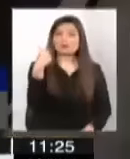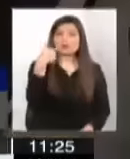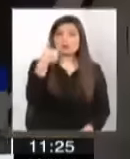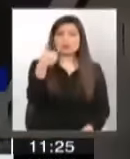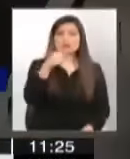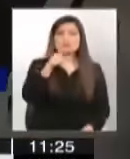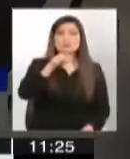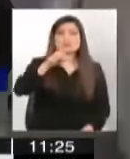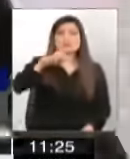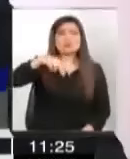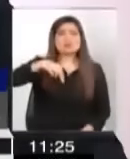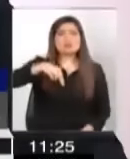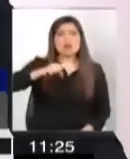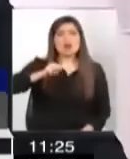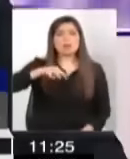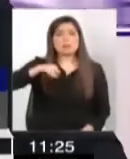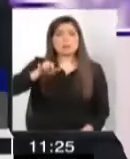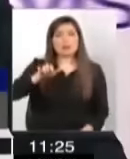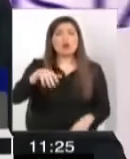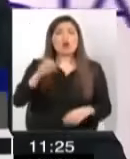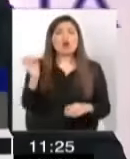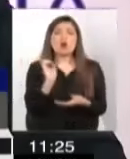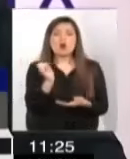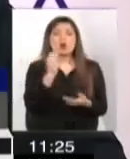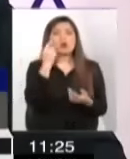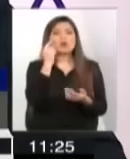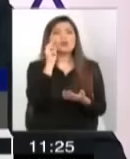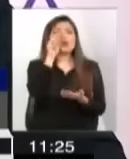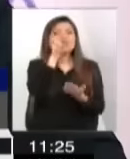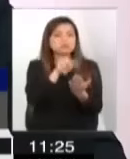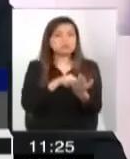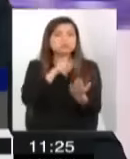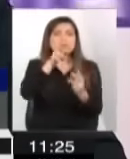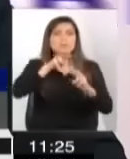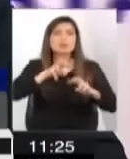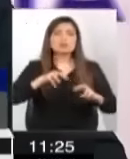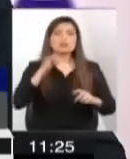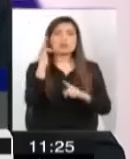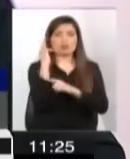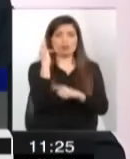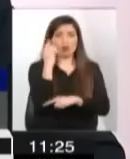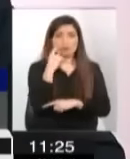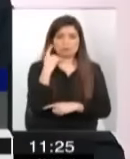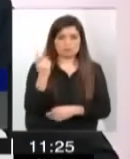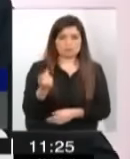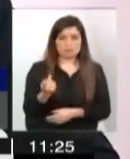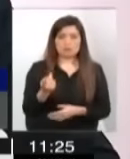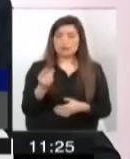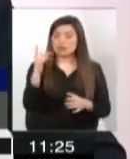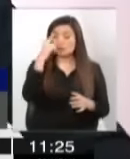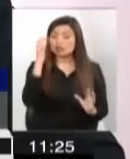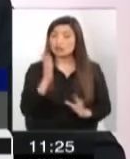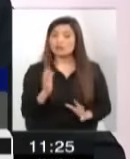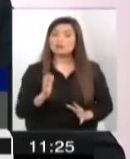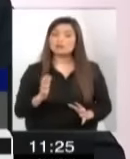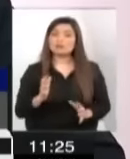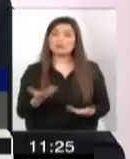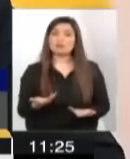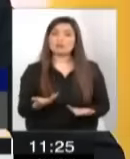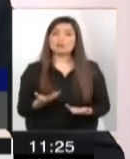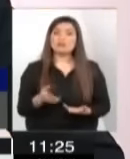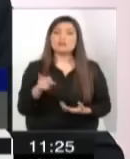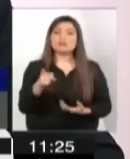o lo que estamos conociendo, ya sea por la investigación del fiscal, es gravísimo. Y